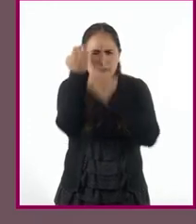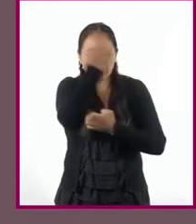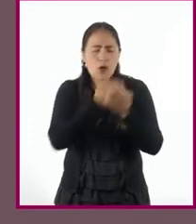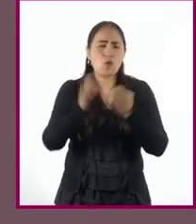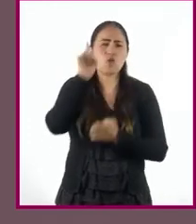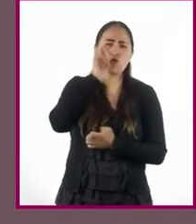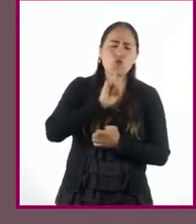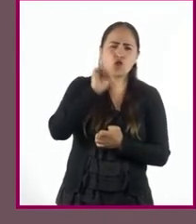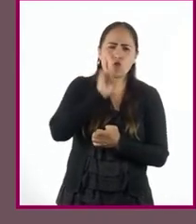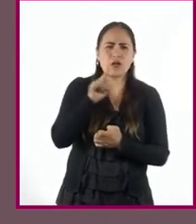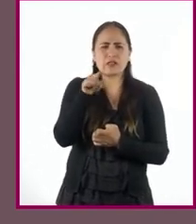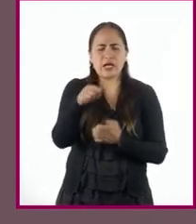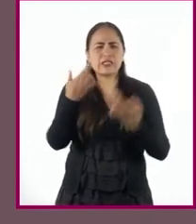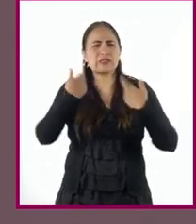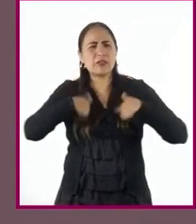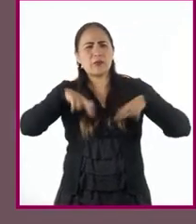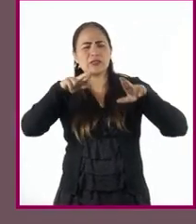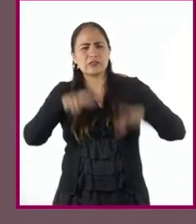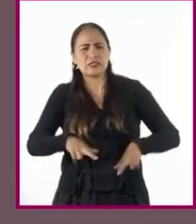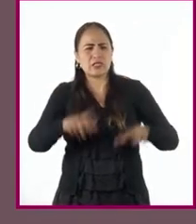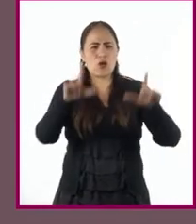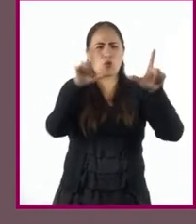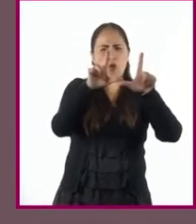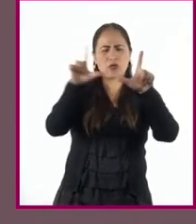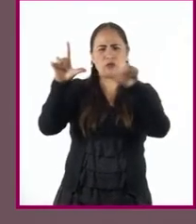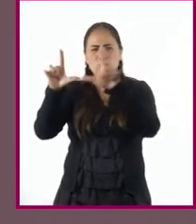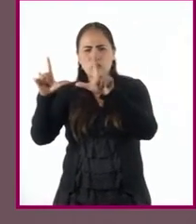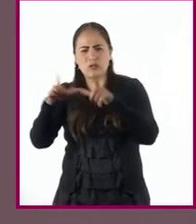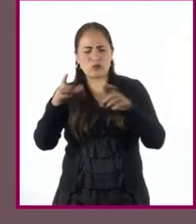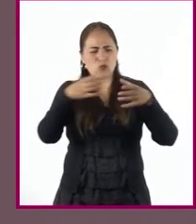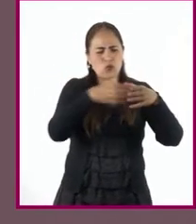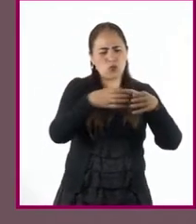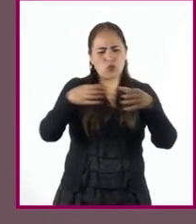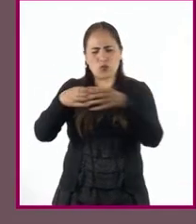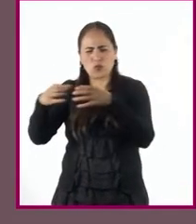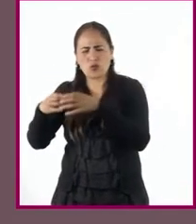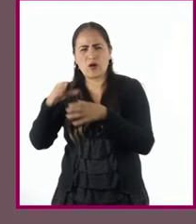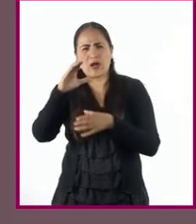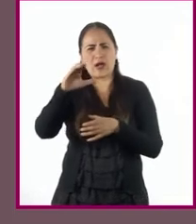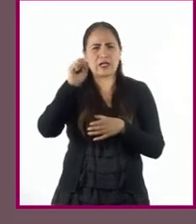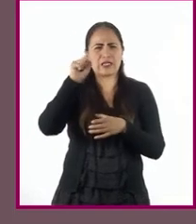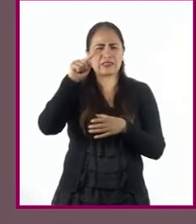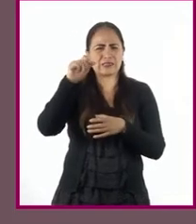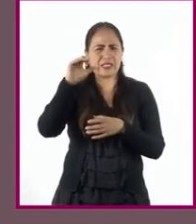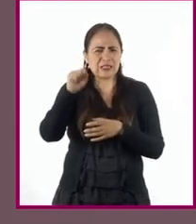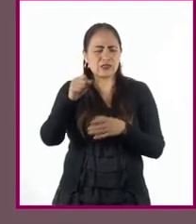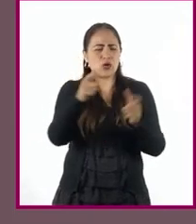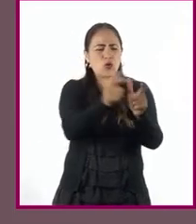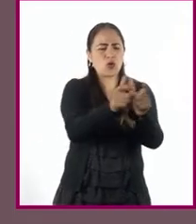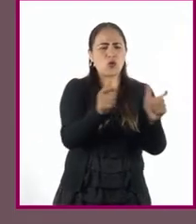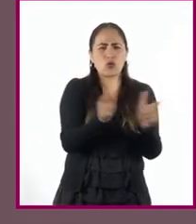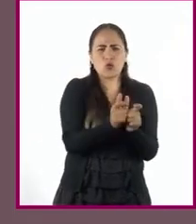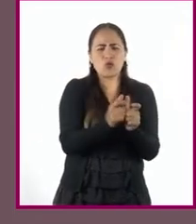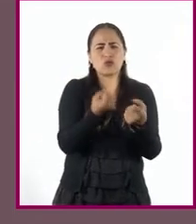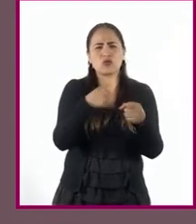representadas en estos cuadros de castas? ¿A qué estrato social pertenece cada una?